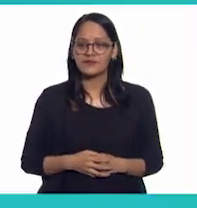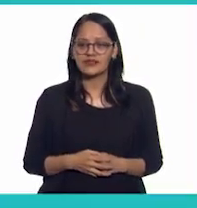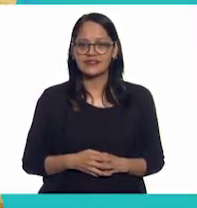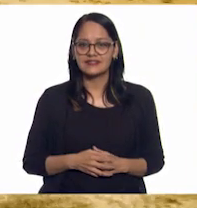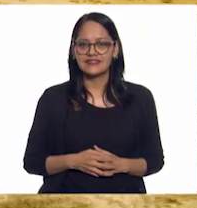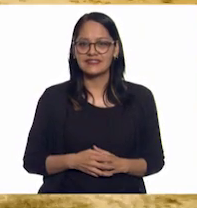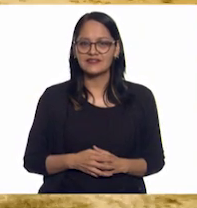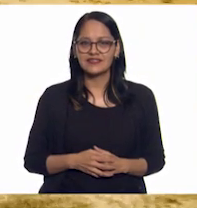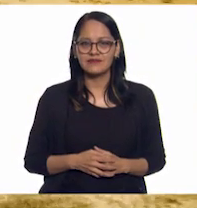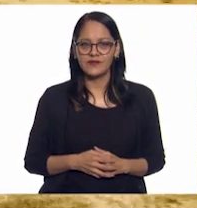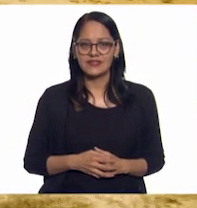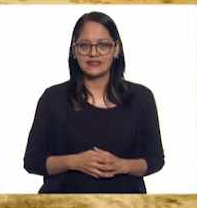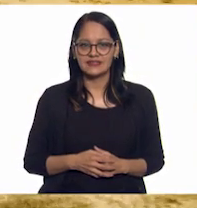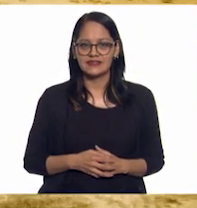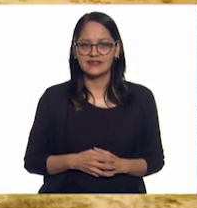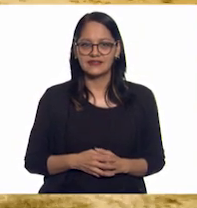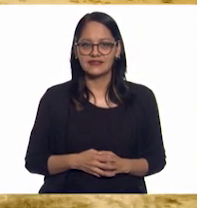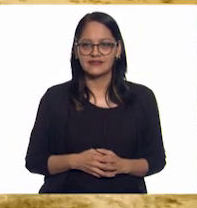vamos.